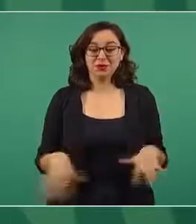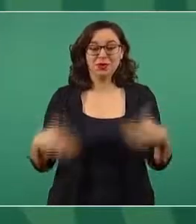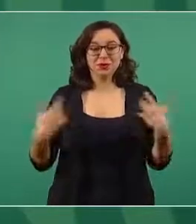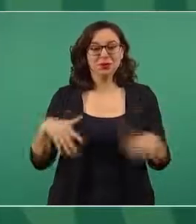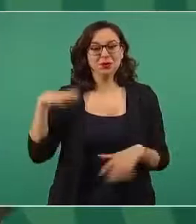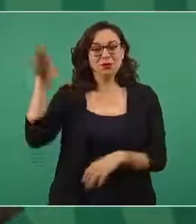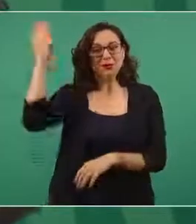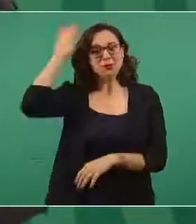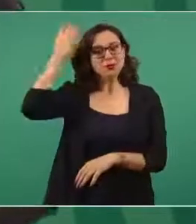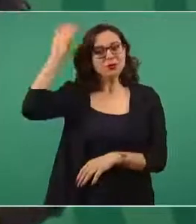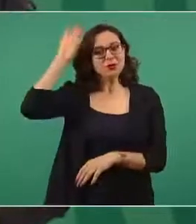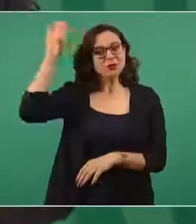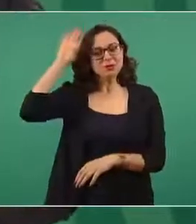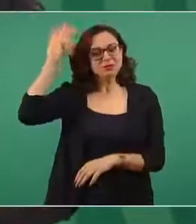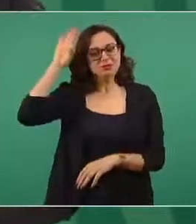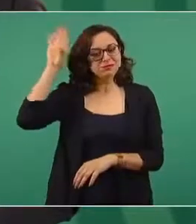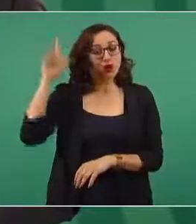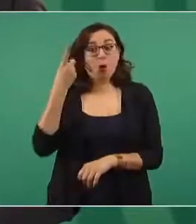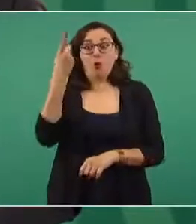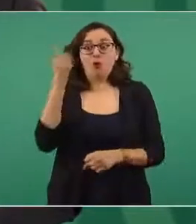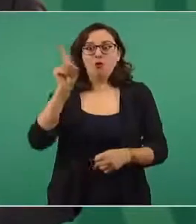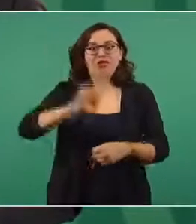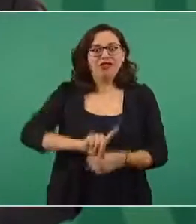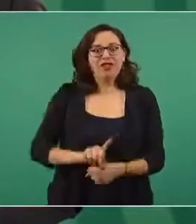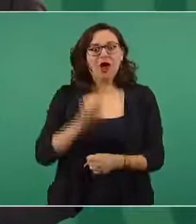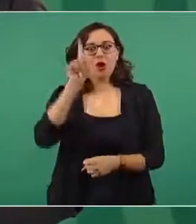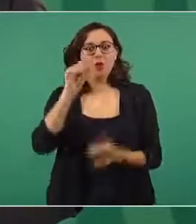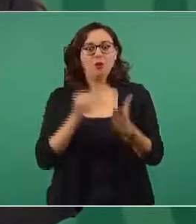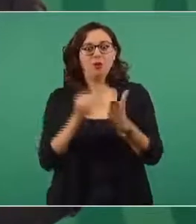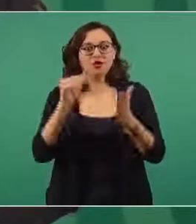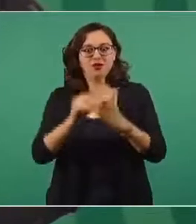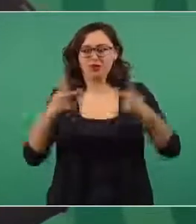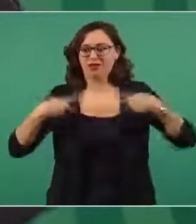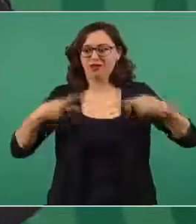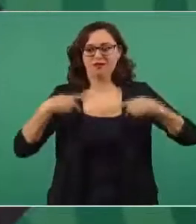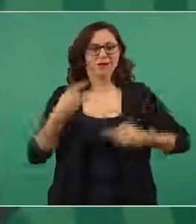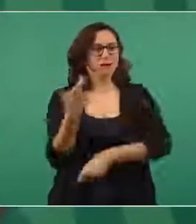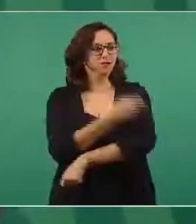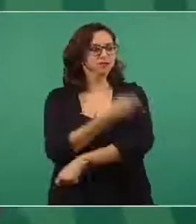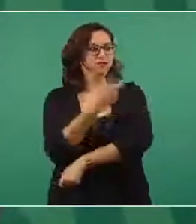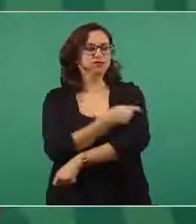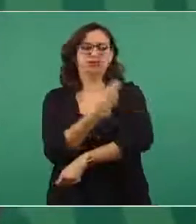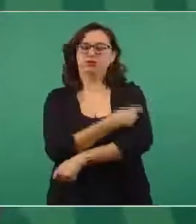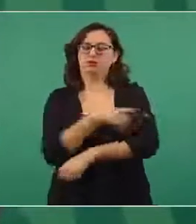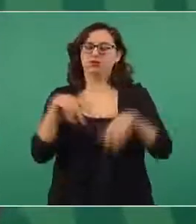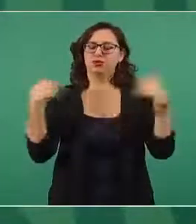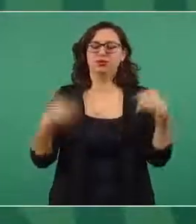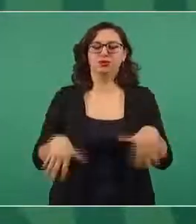récord y nos da muchísimo gusto poder anunciarlo,